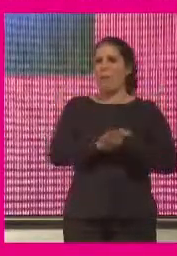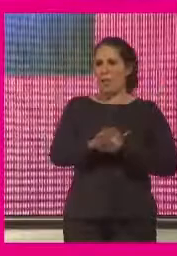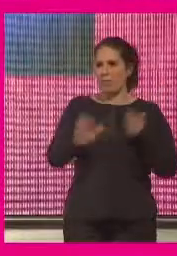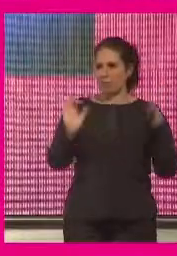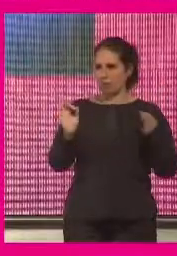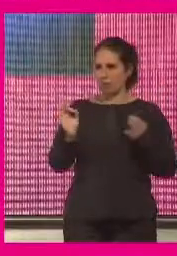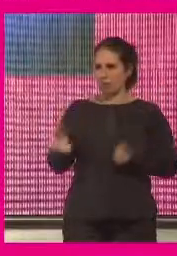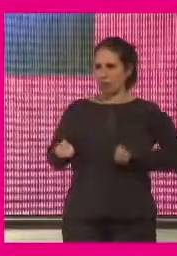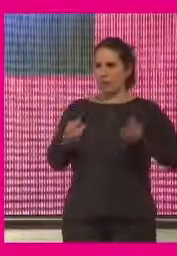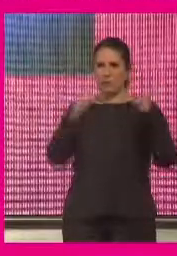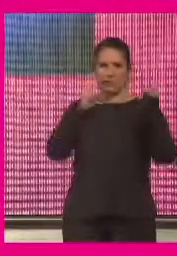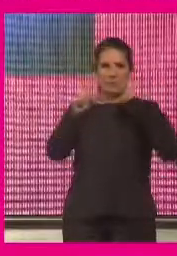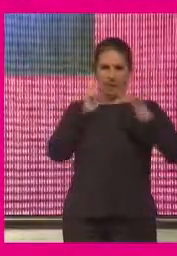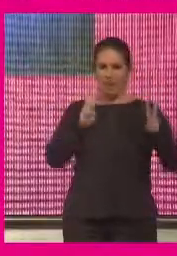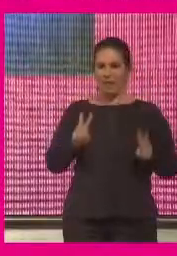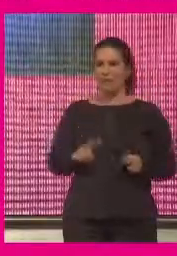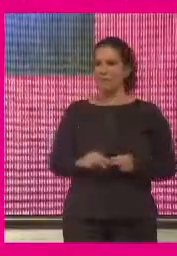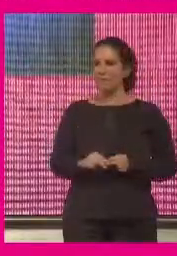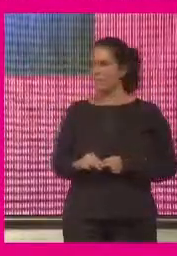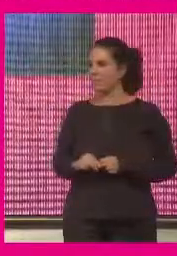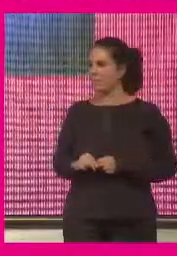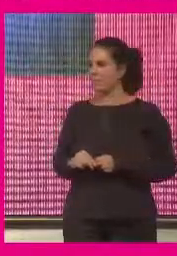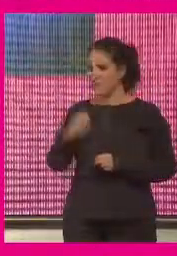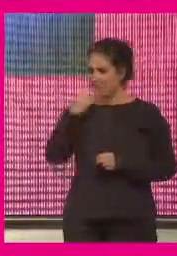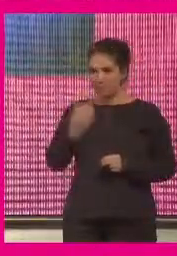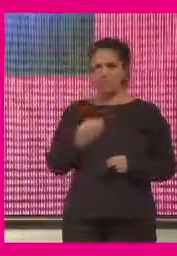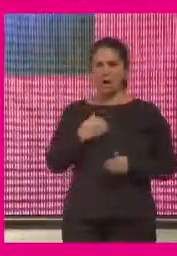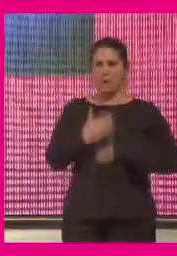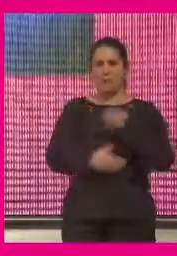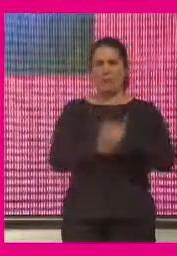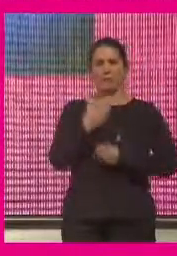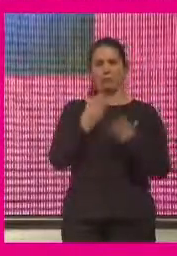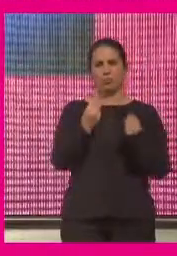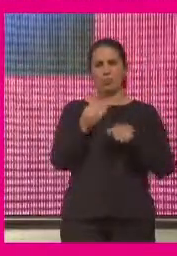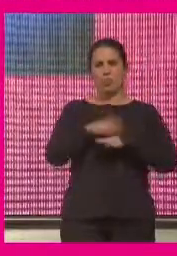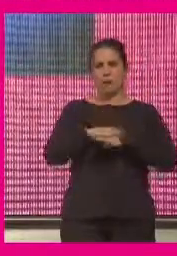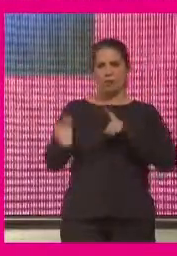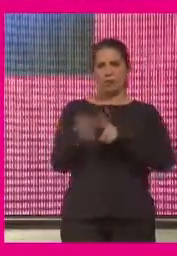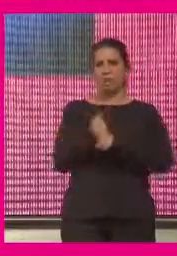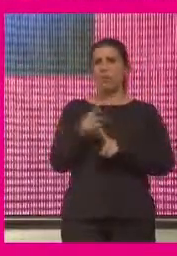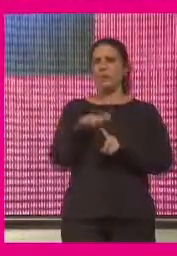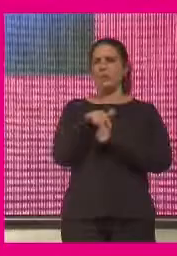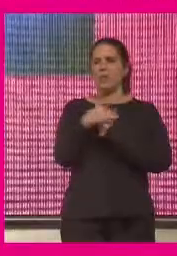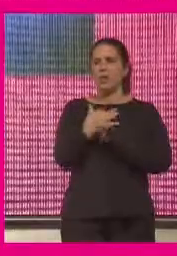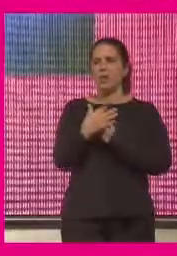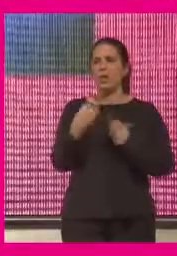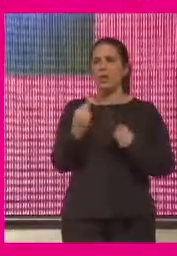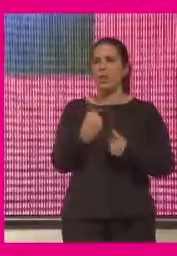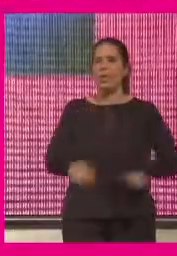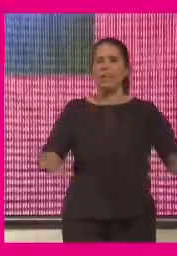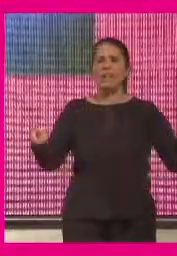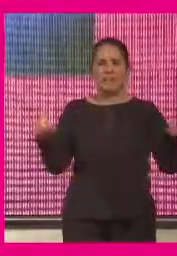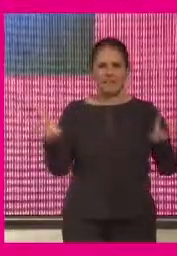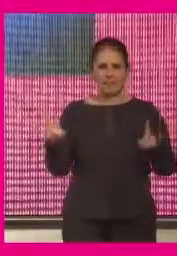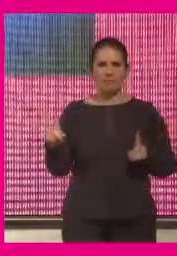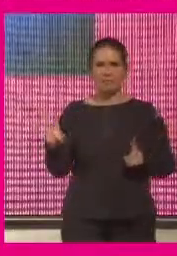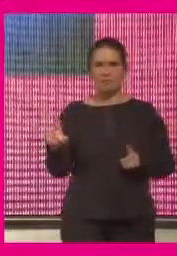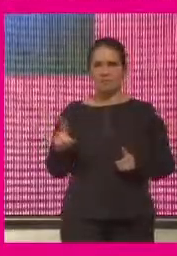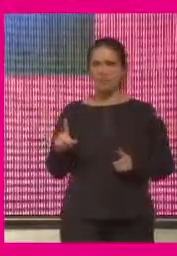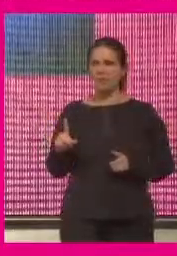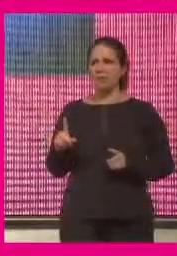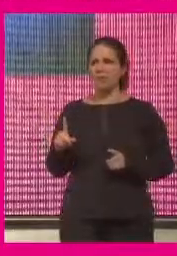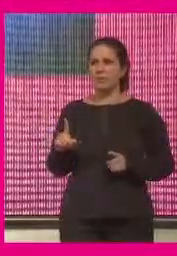proyectamos visibilidad avanzaríamos extraordinariamente en la consolidación de un escenario muy distinto al que